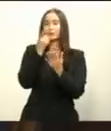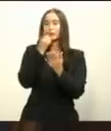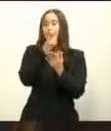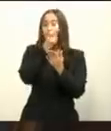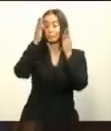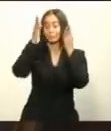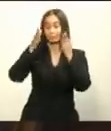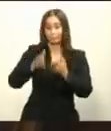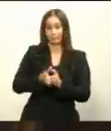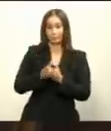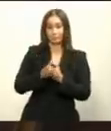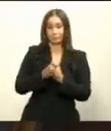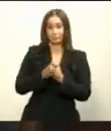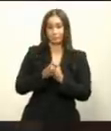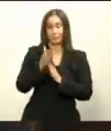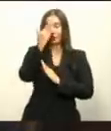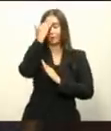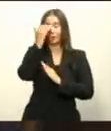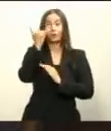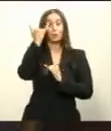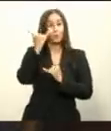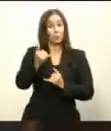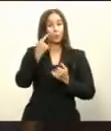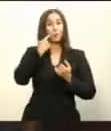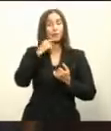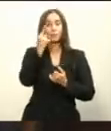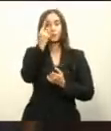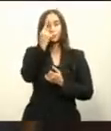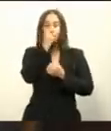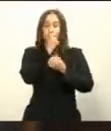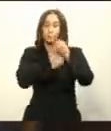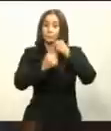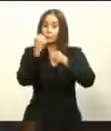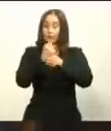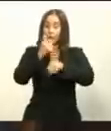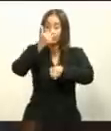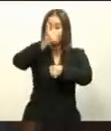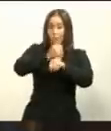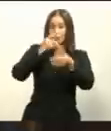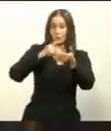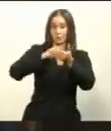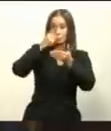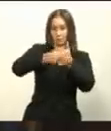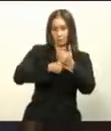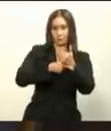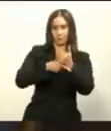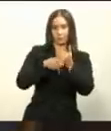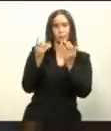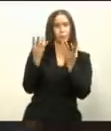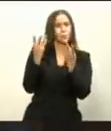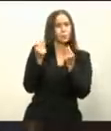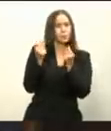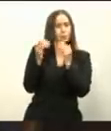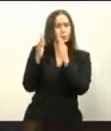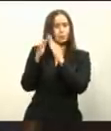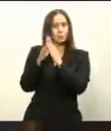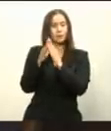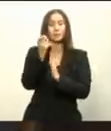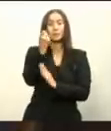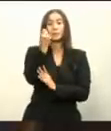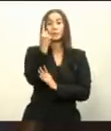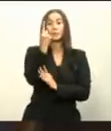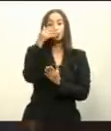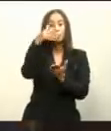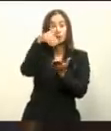Por eso les anuncio que solo en el primer año de implementación de este plan se construirían 11.000